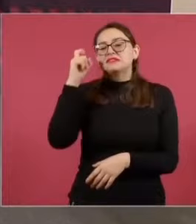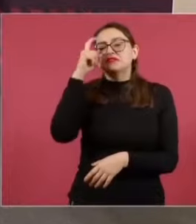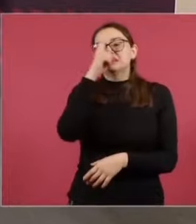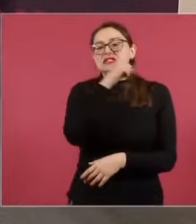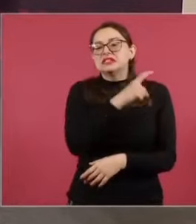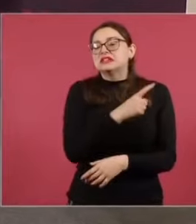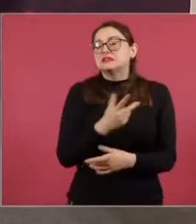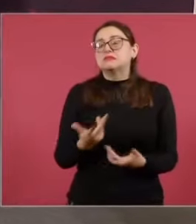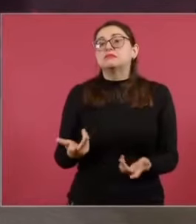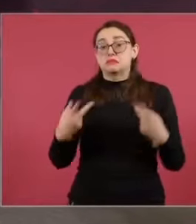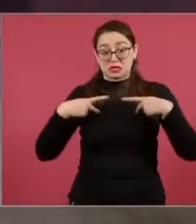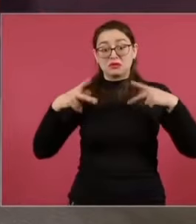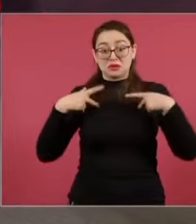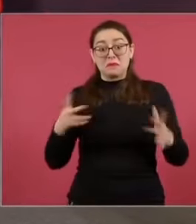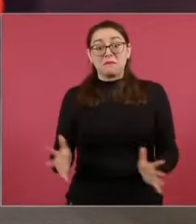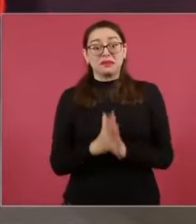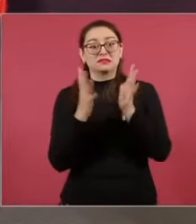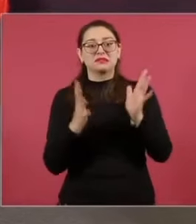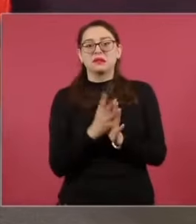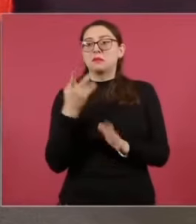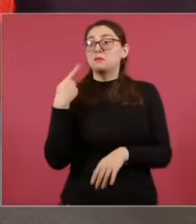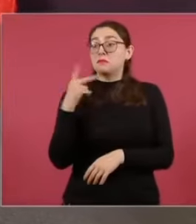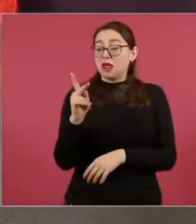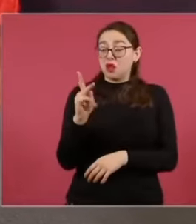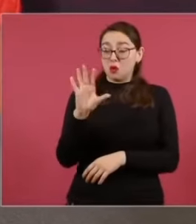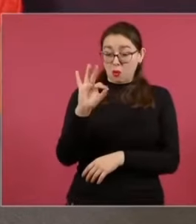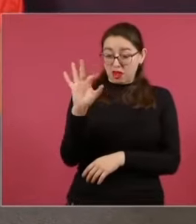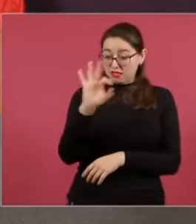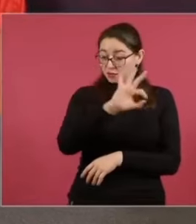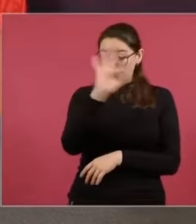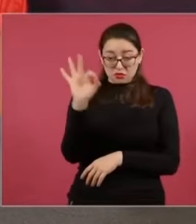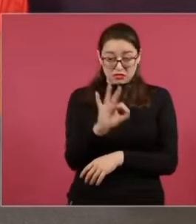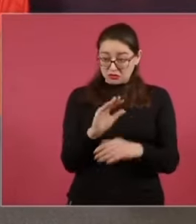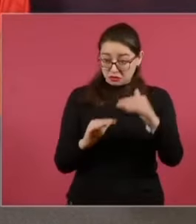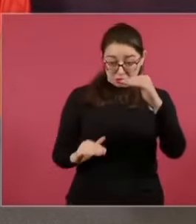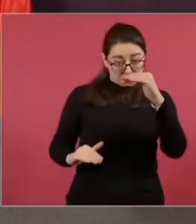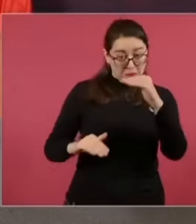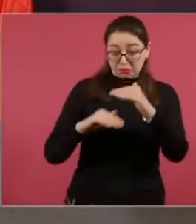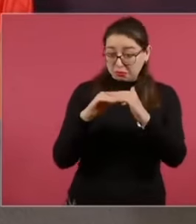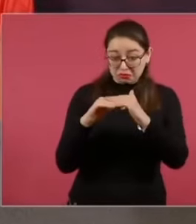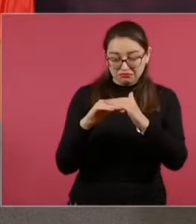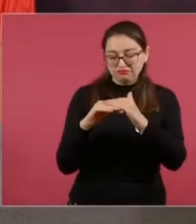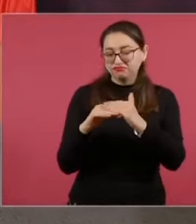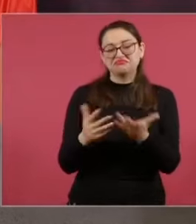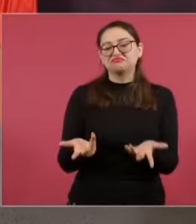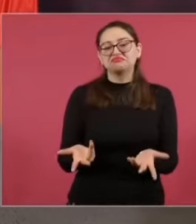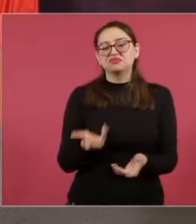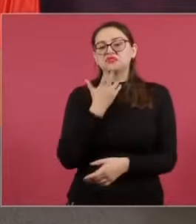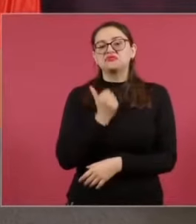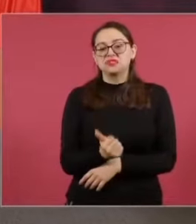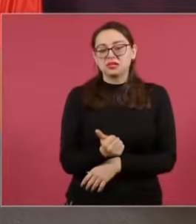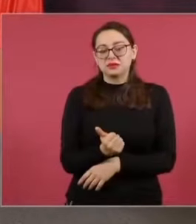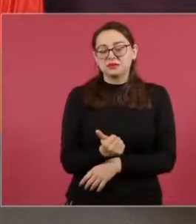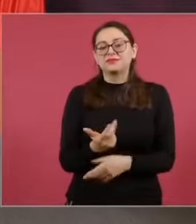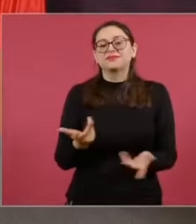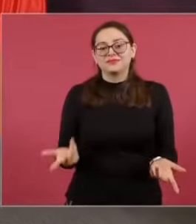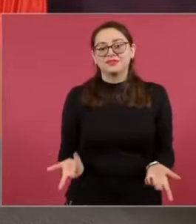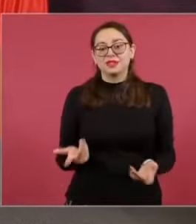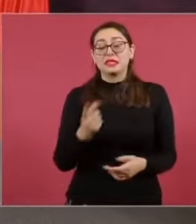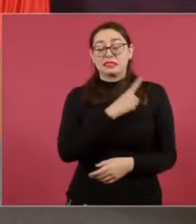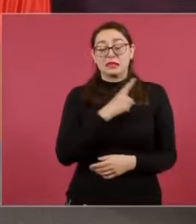si no se bloquea. Entonces, si